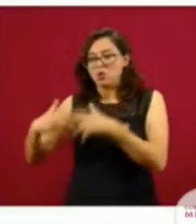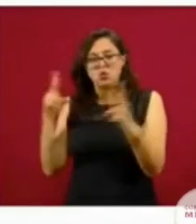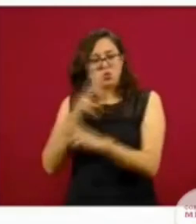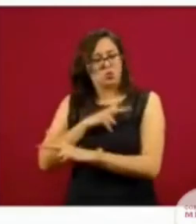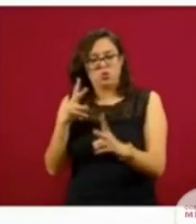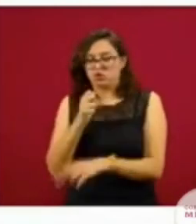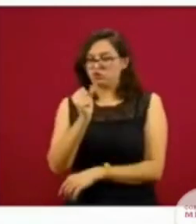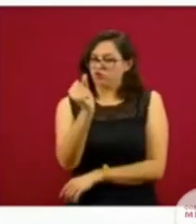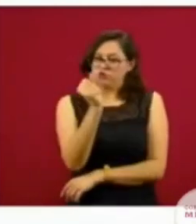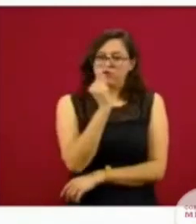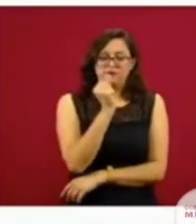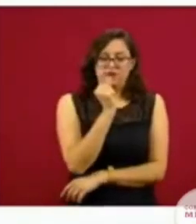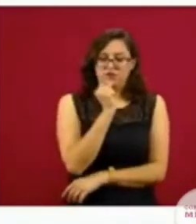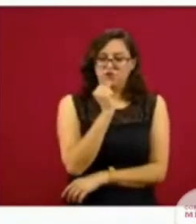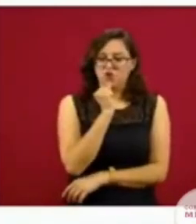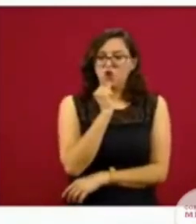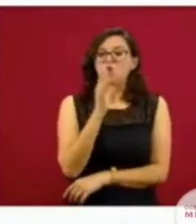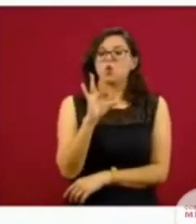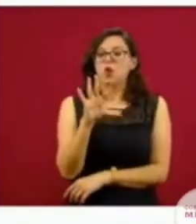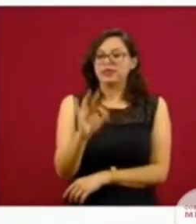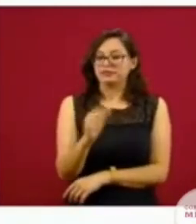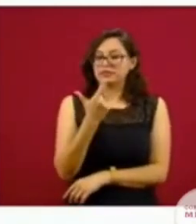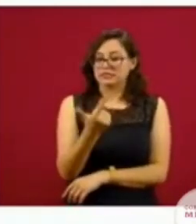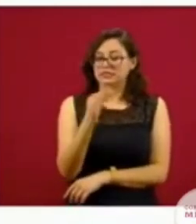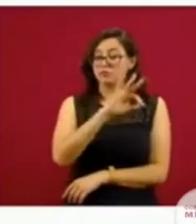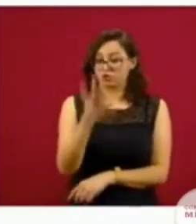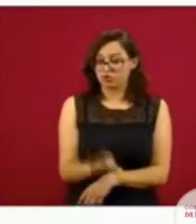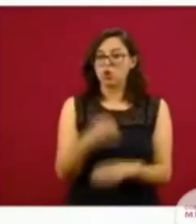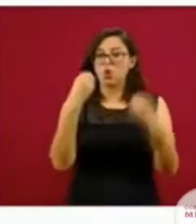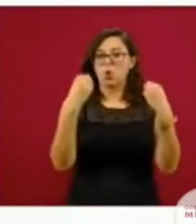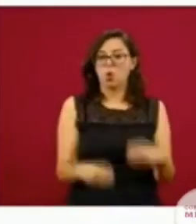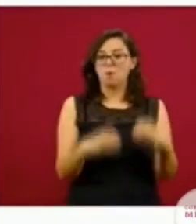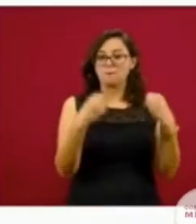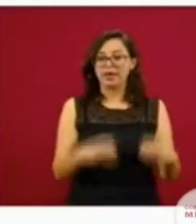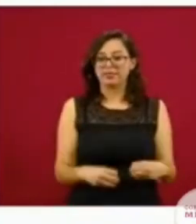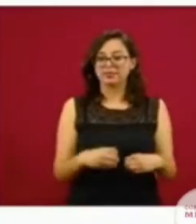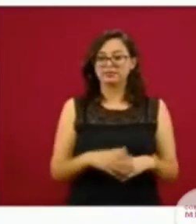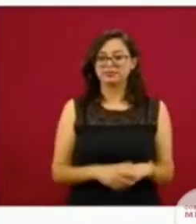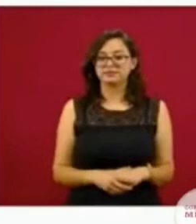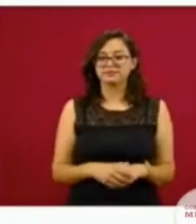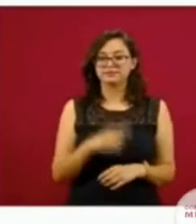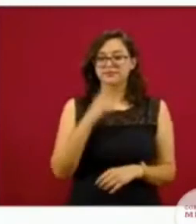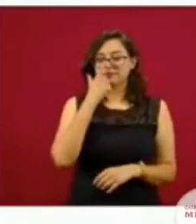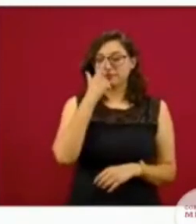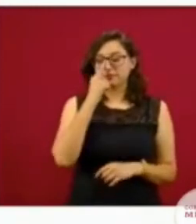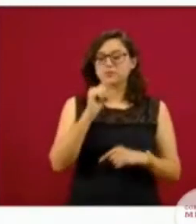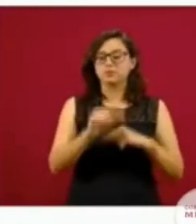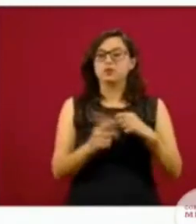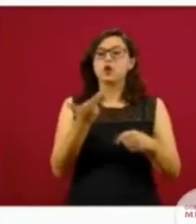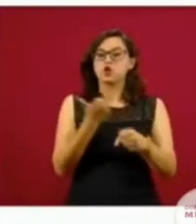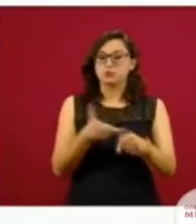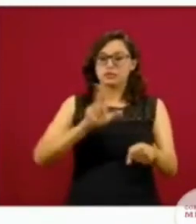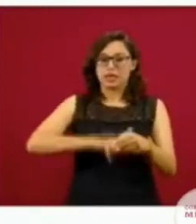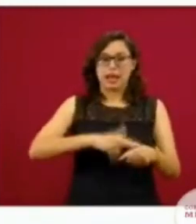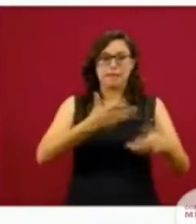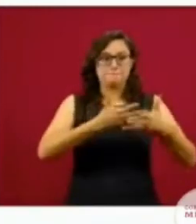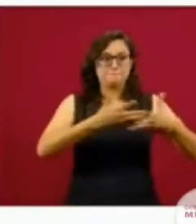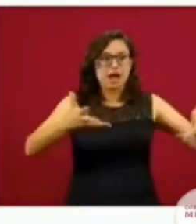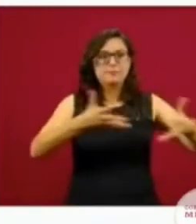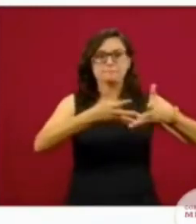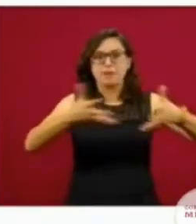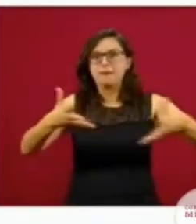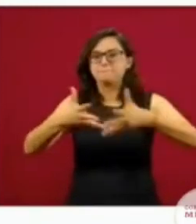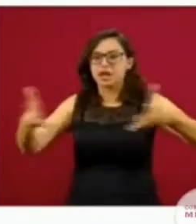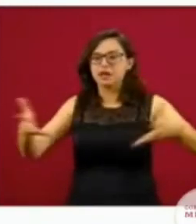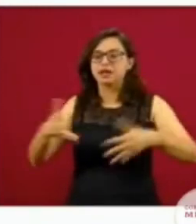pero no necesitan ventilación mecánica, 47 por ciento están en este momento ocupadas. Ojo que hemos ido ampliando